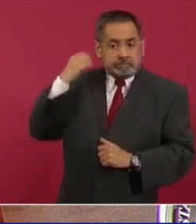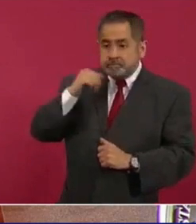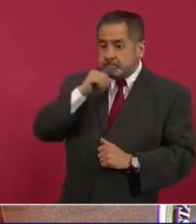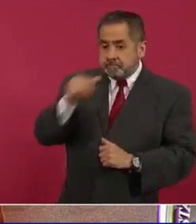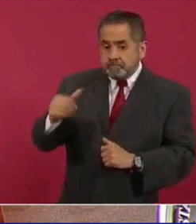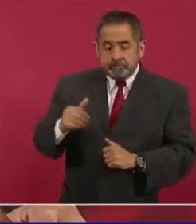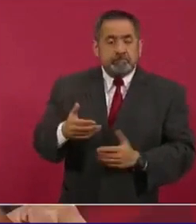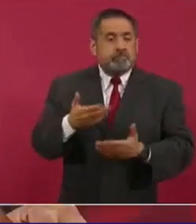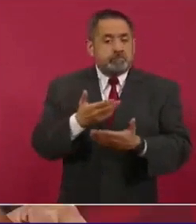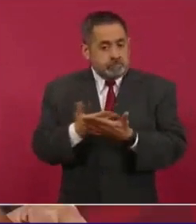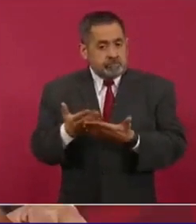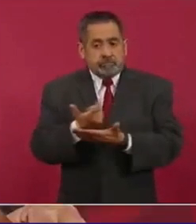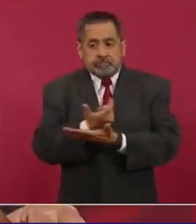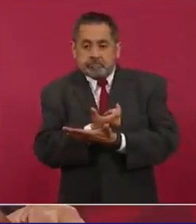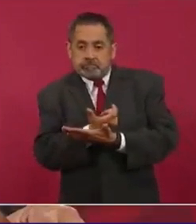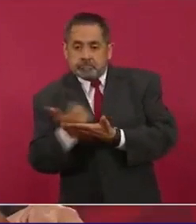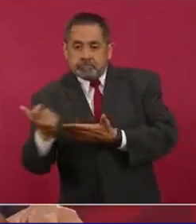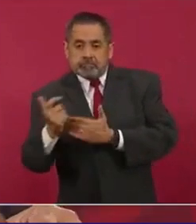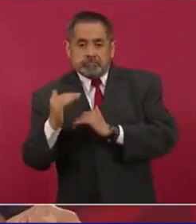el salario mínimo,